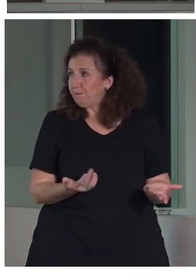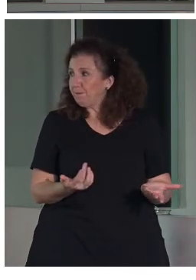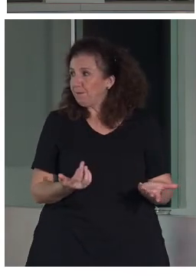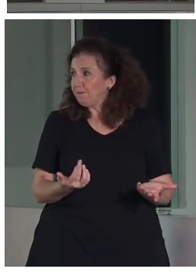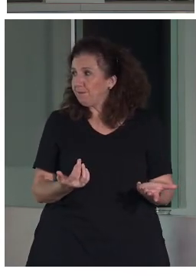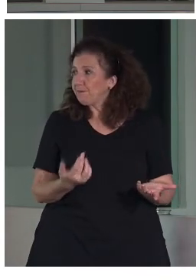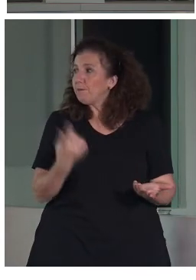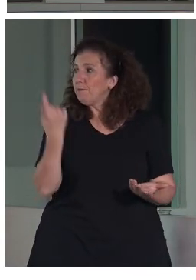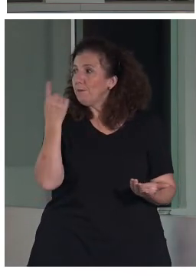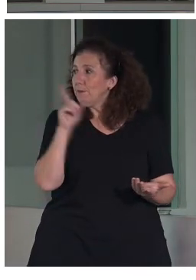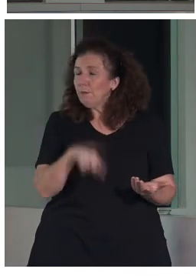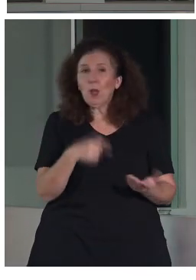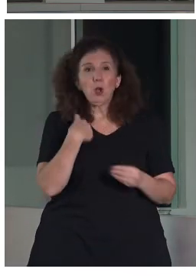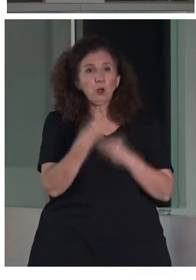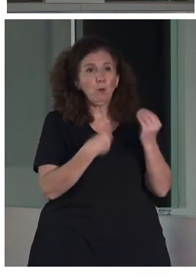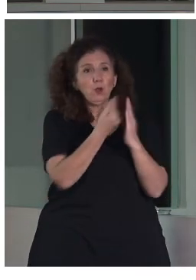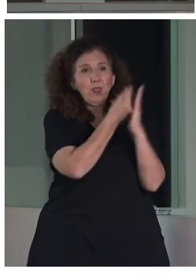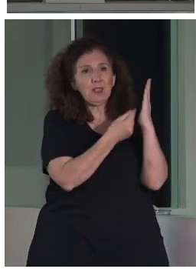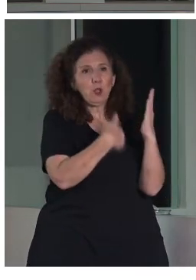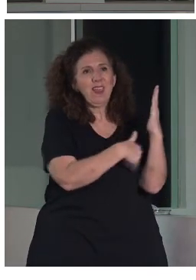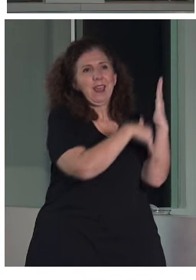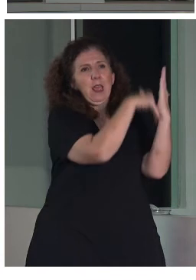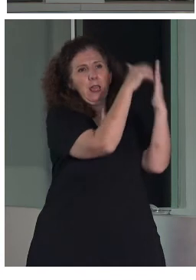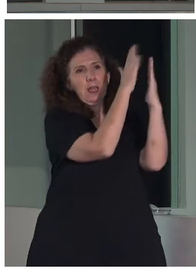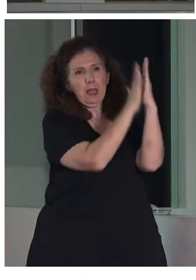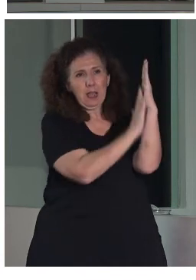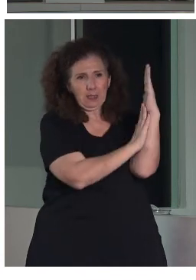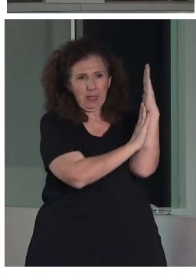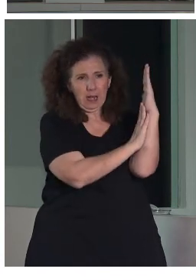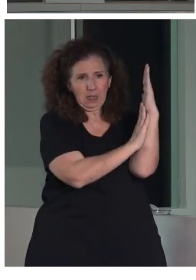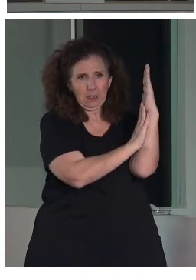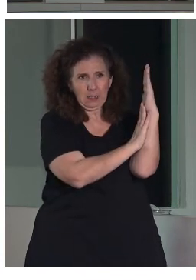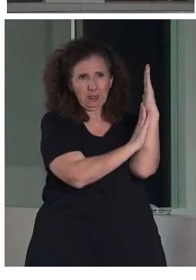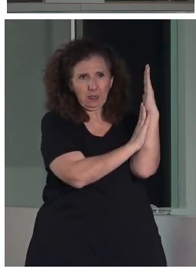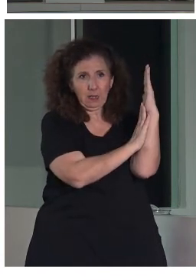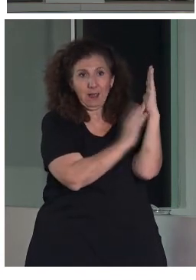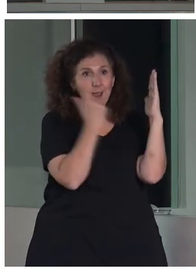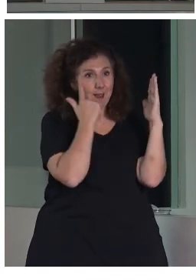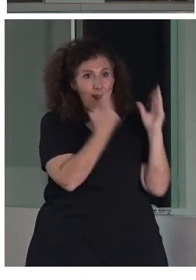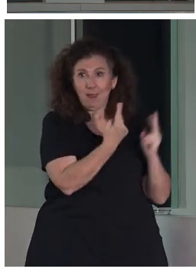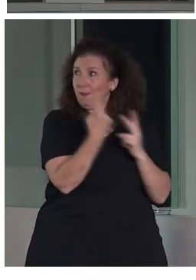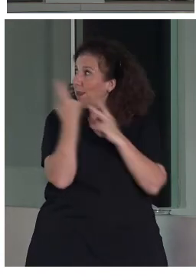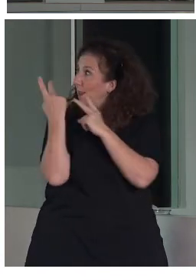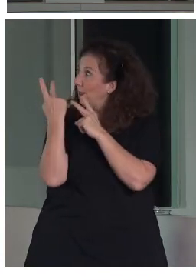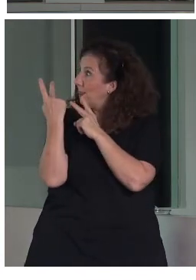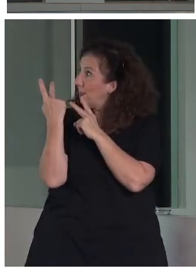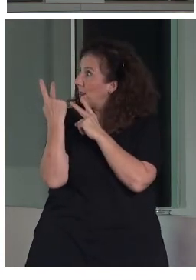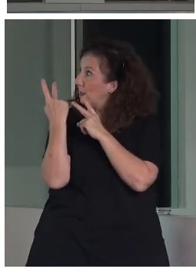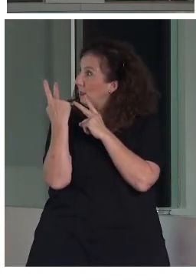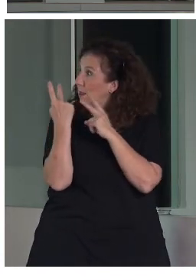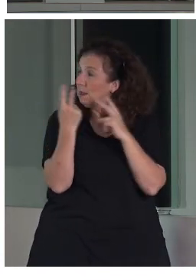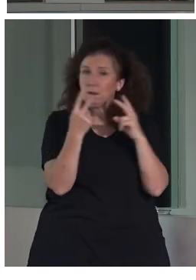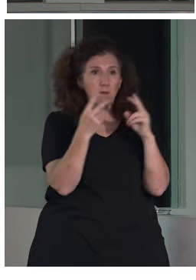Entonces, hemos diseñado cartelas. La cartela que veis en la pantalla tiene un tamaño